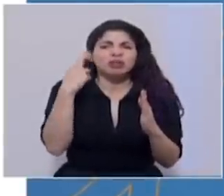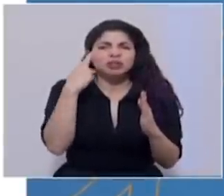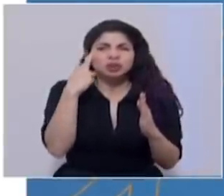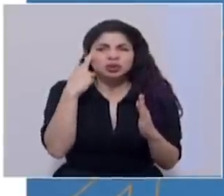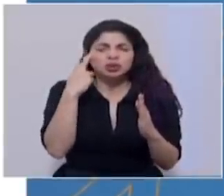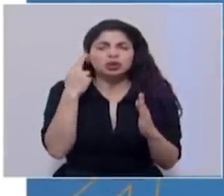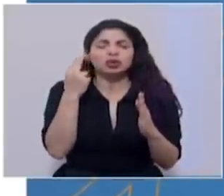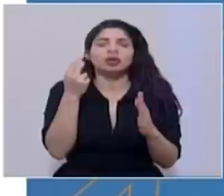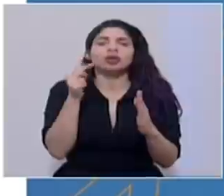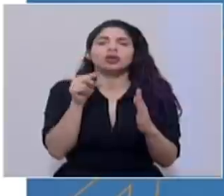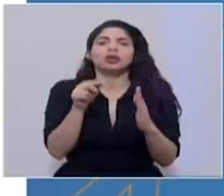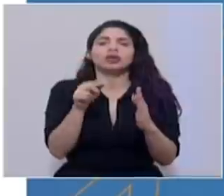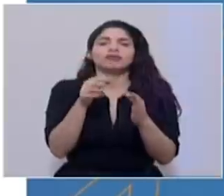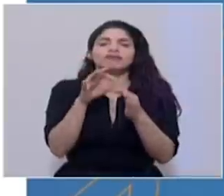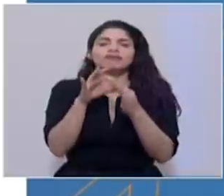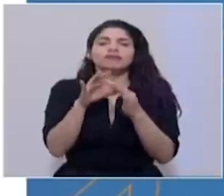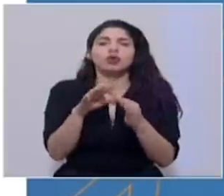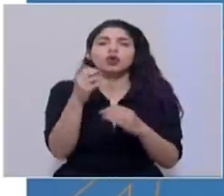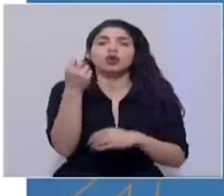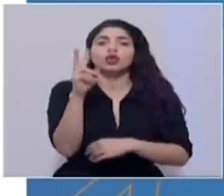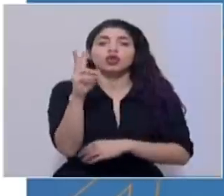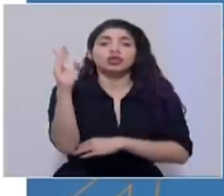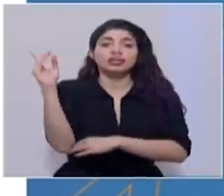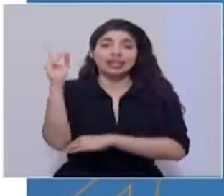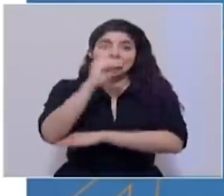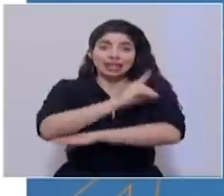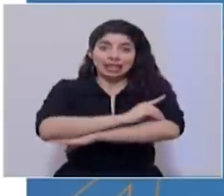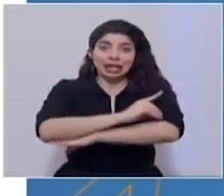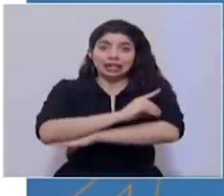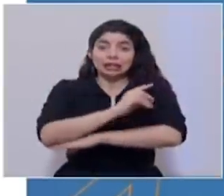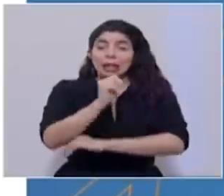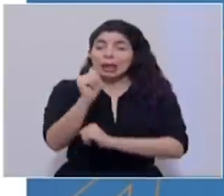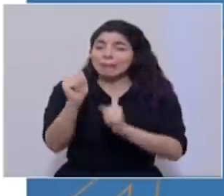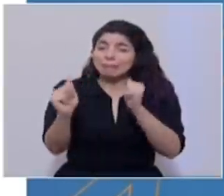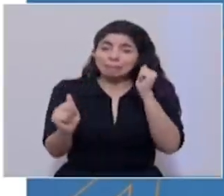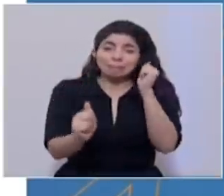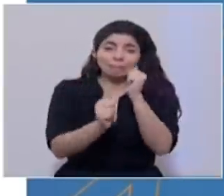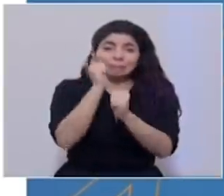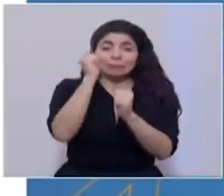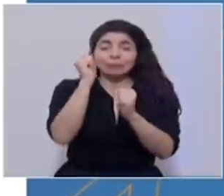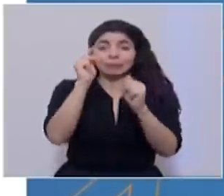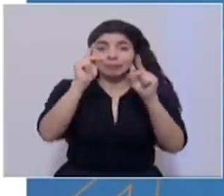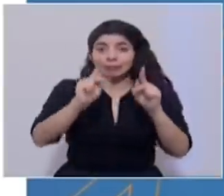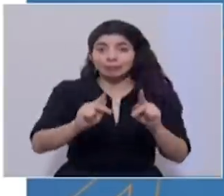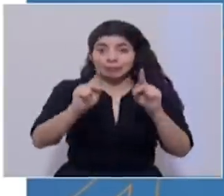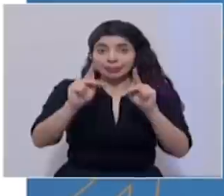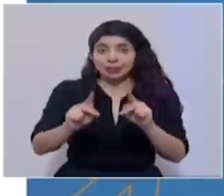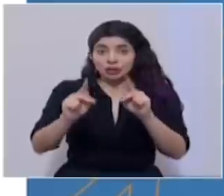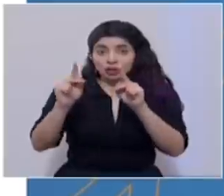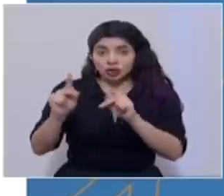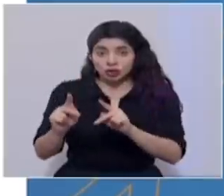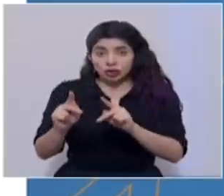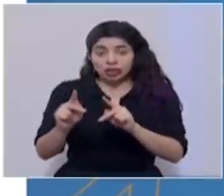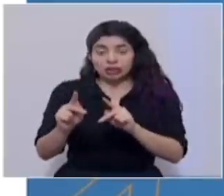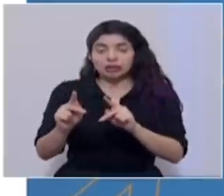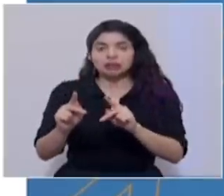días en donde la mayor cantidad de personas ya